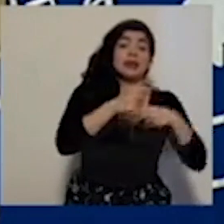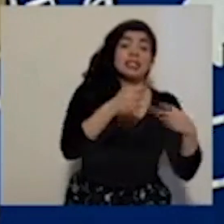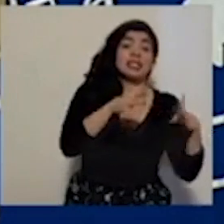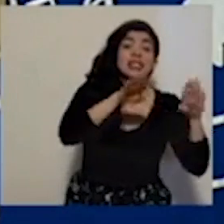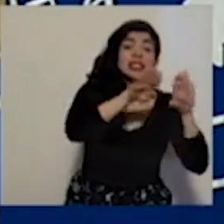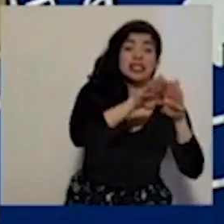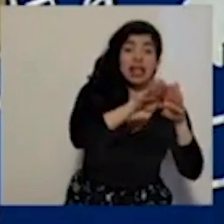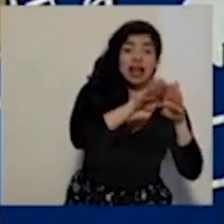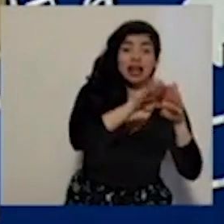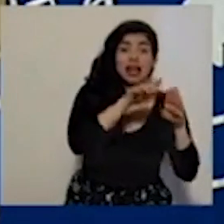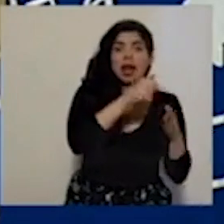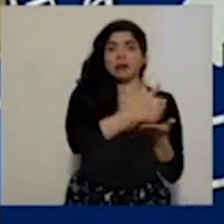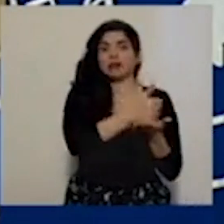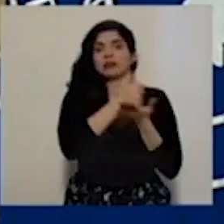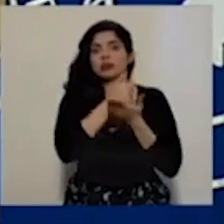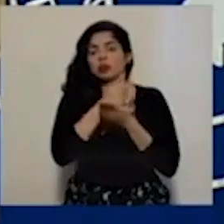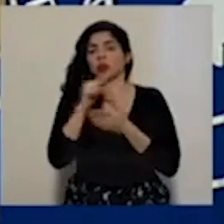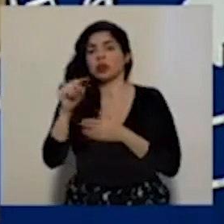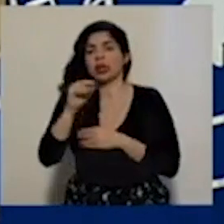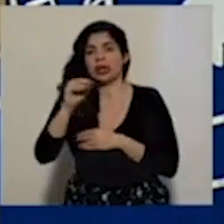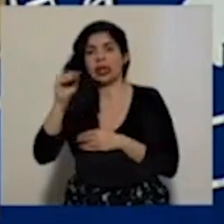aporte en mantenerla.